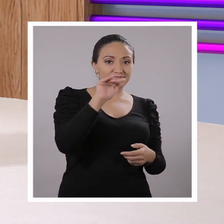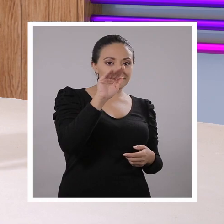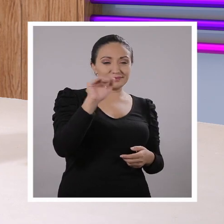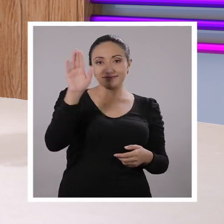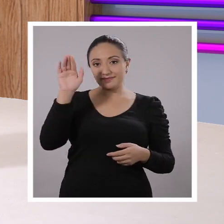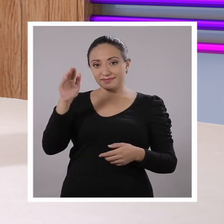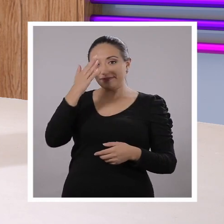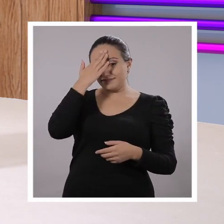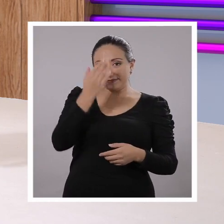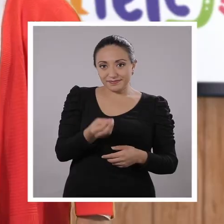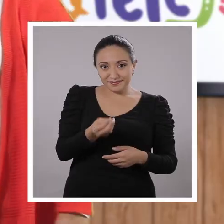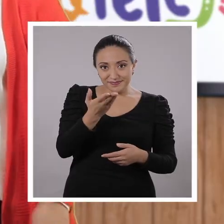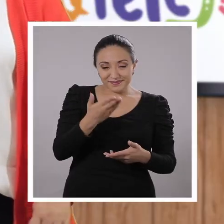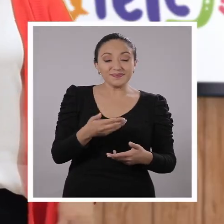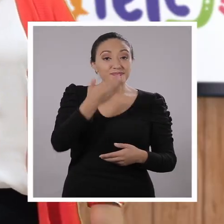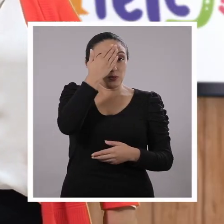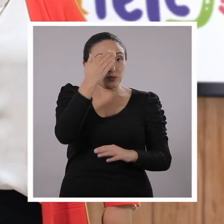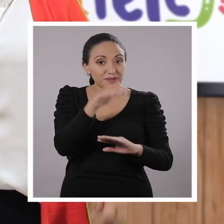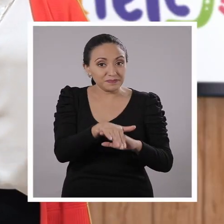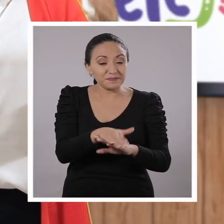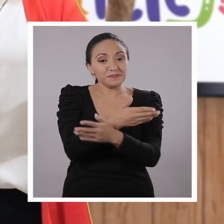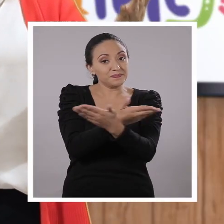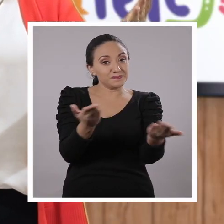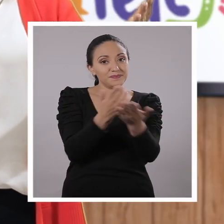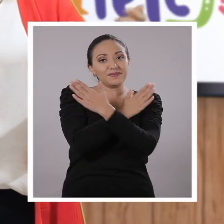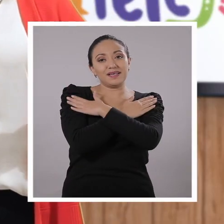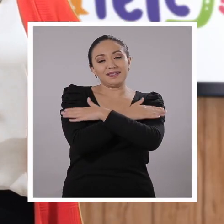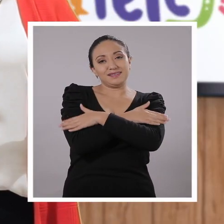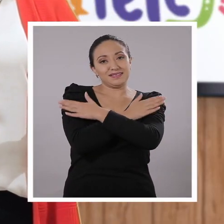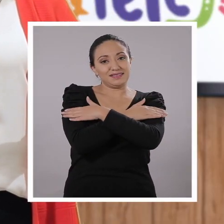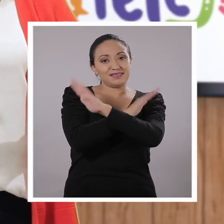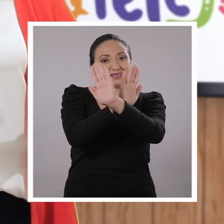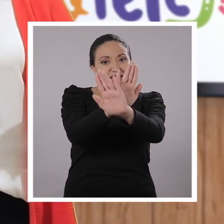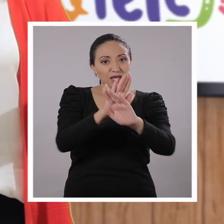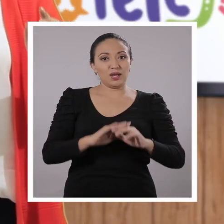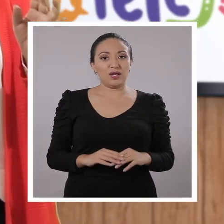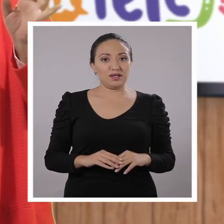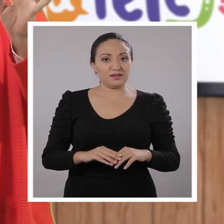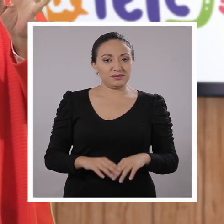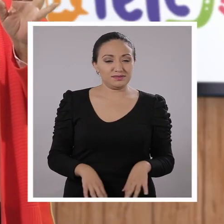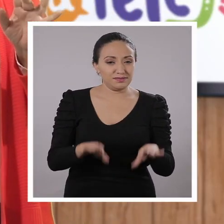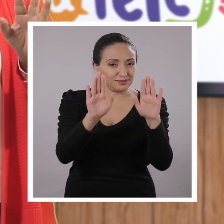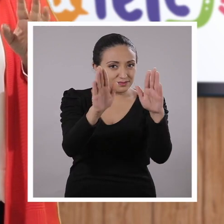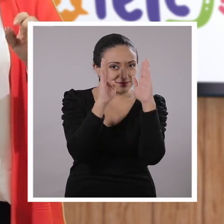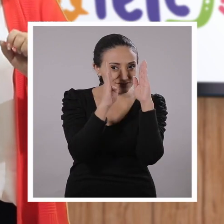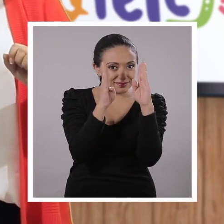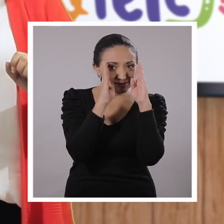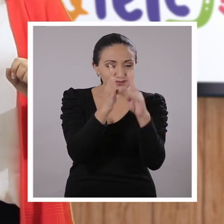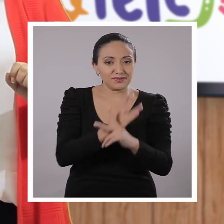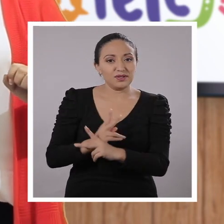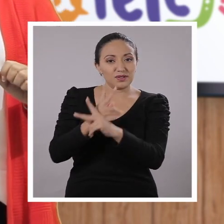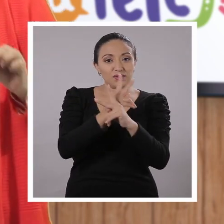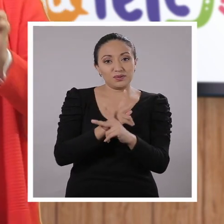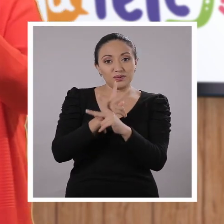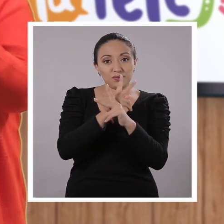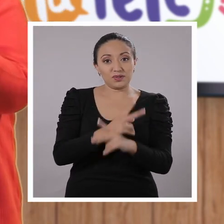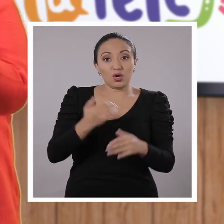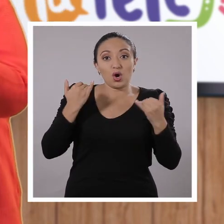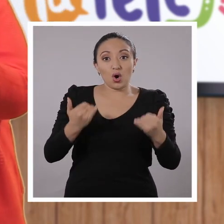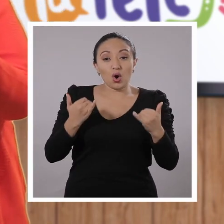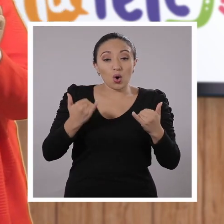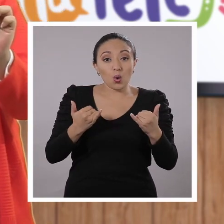¿cómo estás? Muy bien, Qué gusto tenerte aquí. Gracias, igualmente. Un saludo chicos y chicas. Póngale mucho cuidado